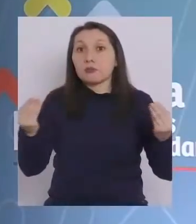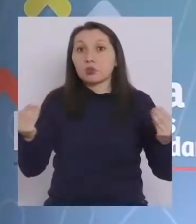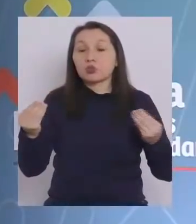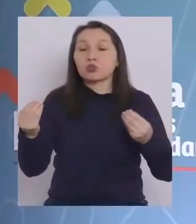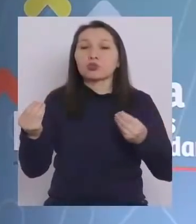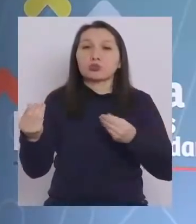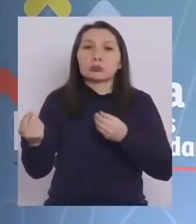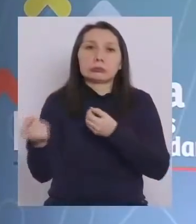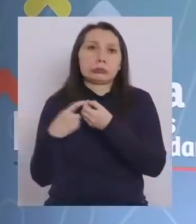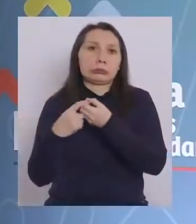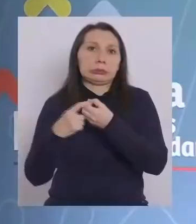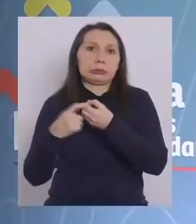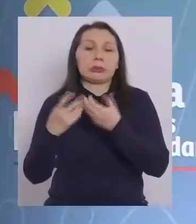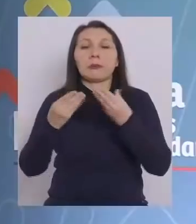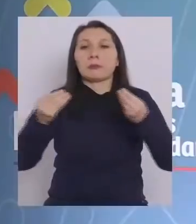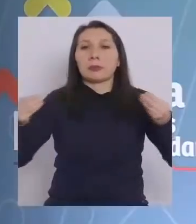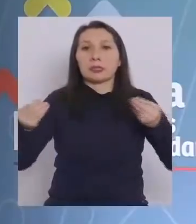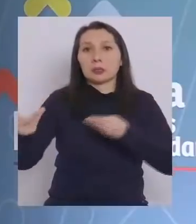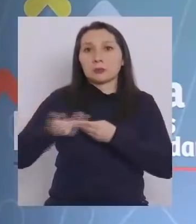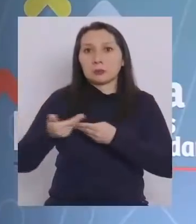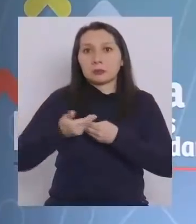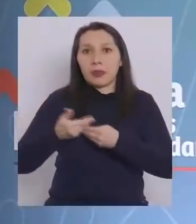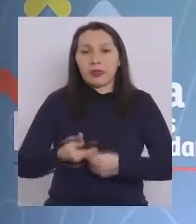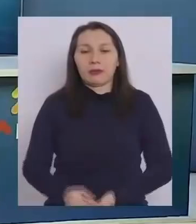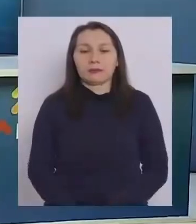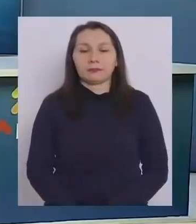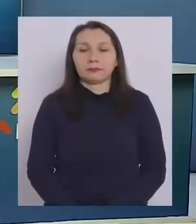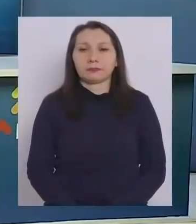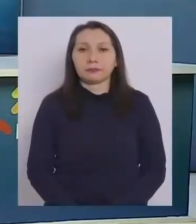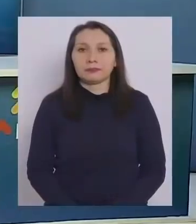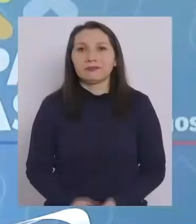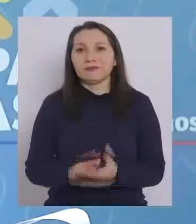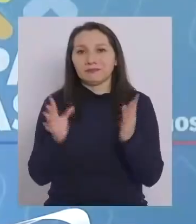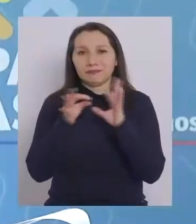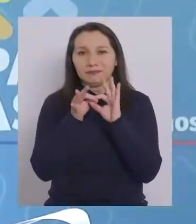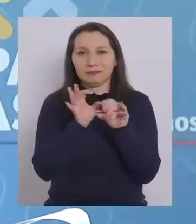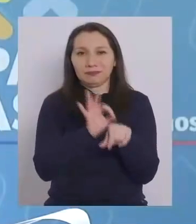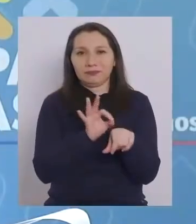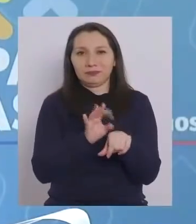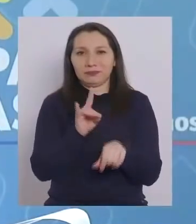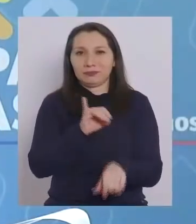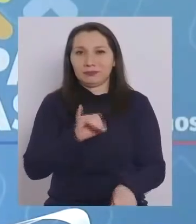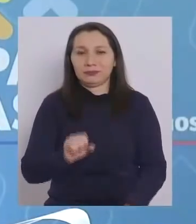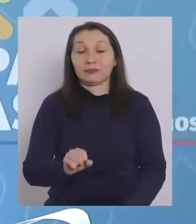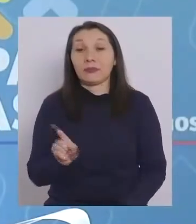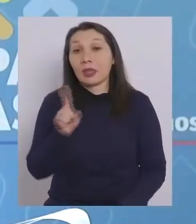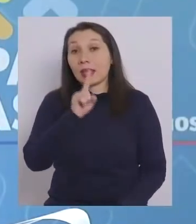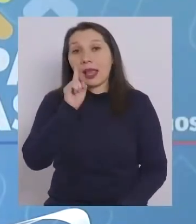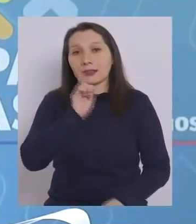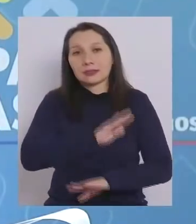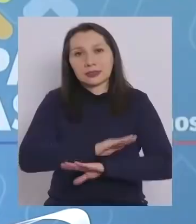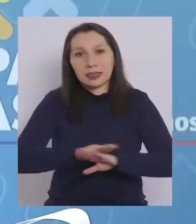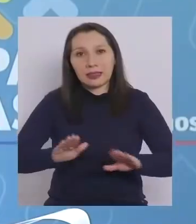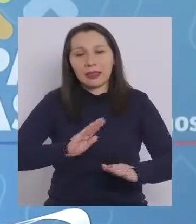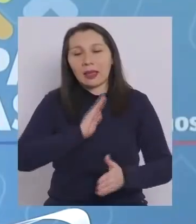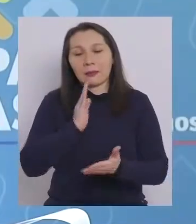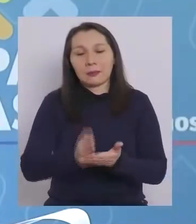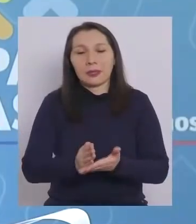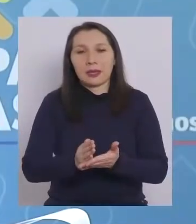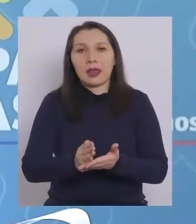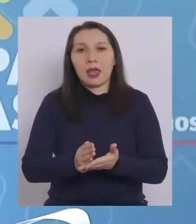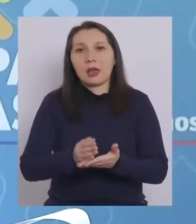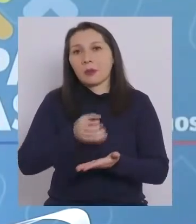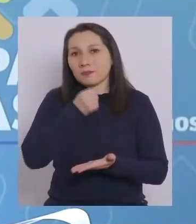han incorporado el mayor número de solicitudes. Muchas gracias, doctora Daza. Con esto damos por terminada la